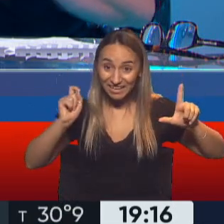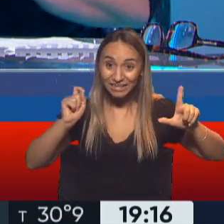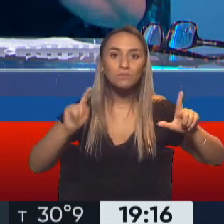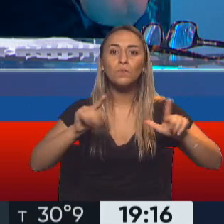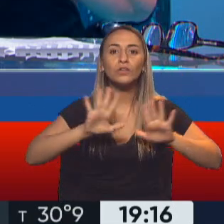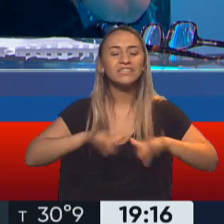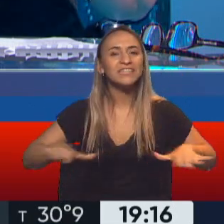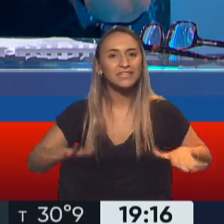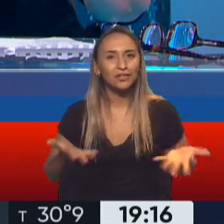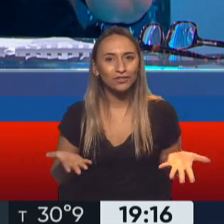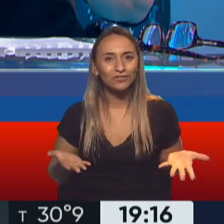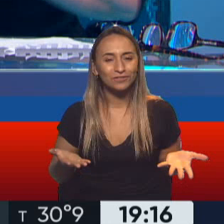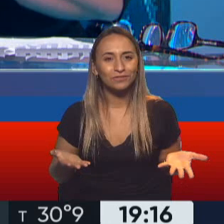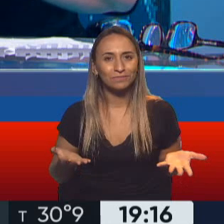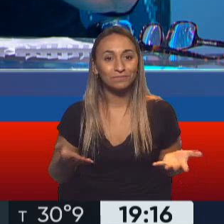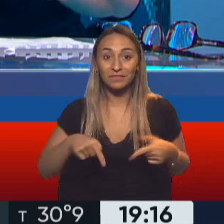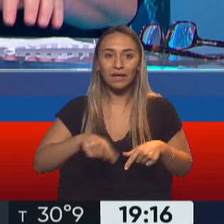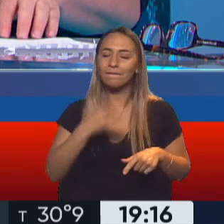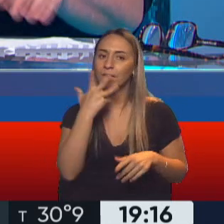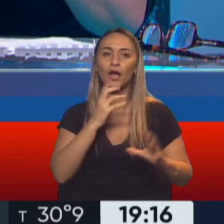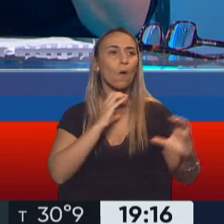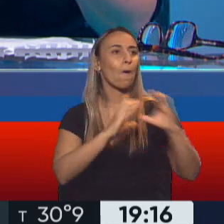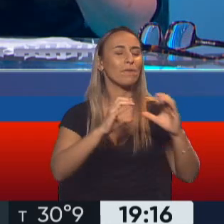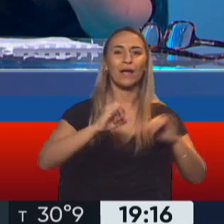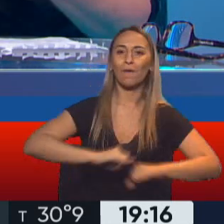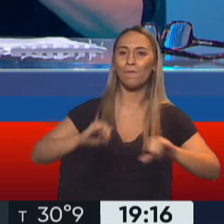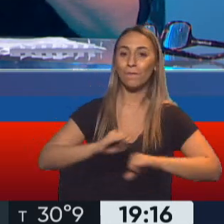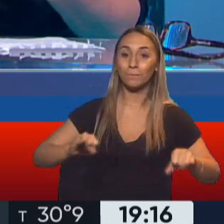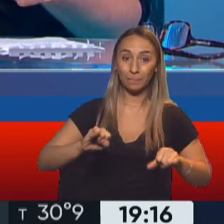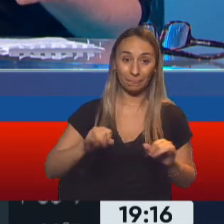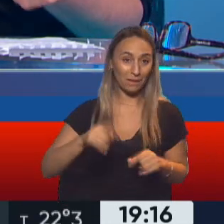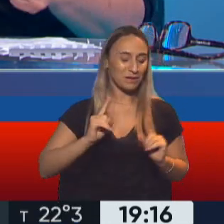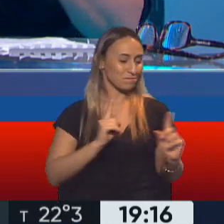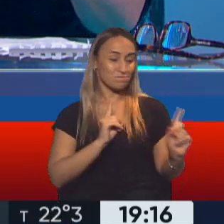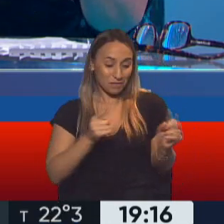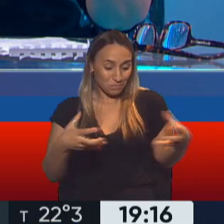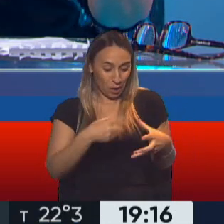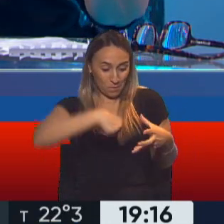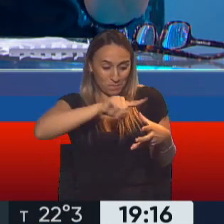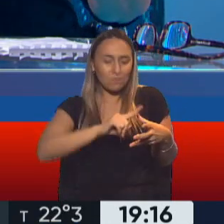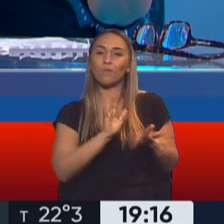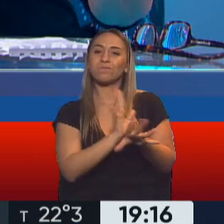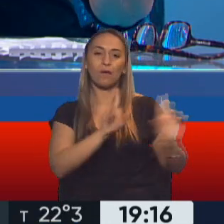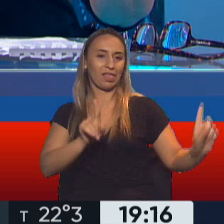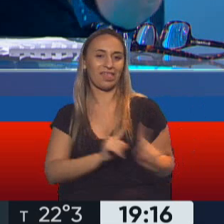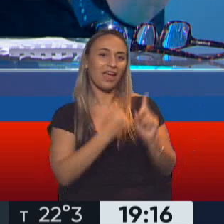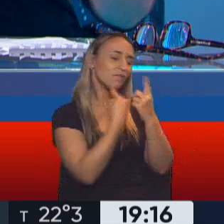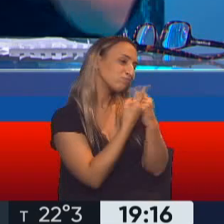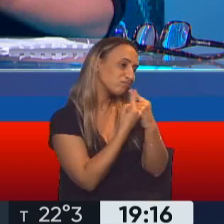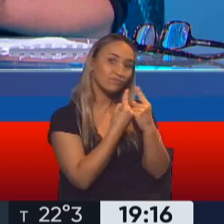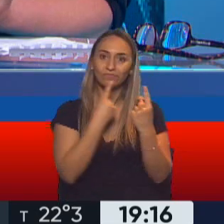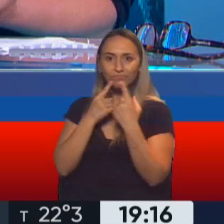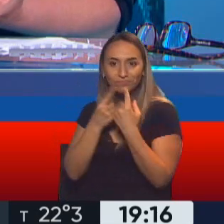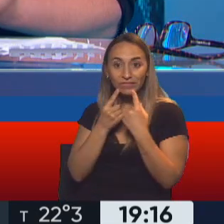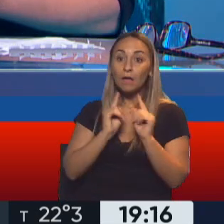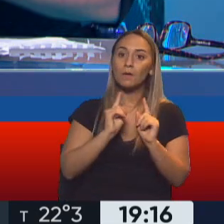pequeños y pequeñas comunicadores. Ellos se hacían reportajes, entre ellos, hacían reportajes dentro